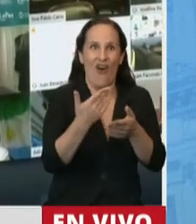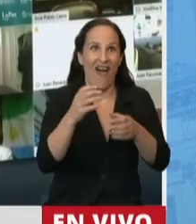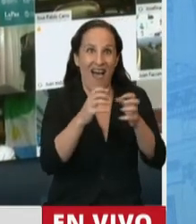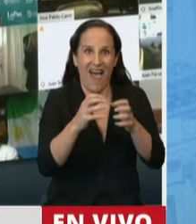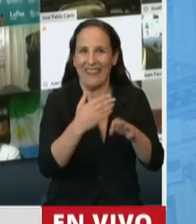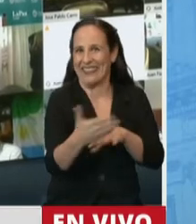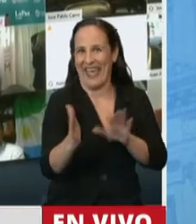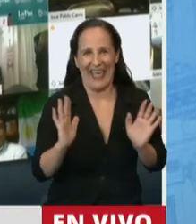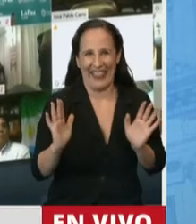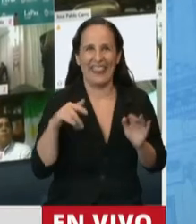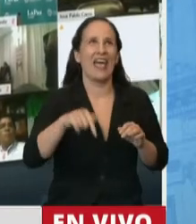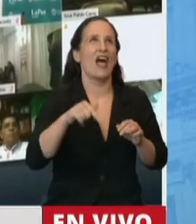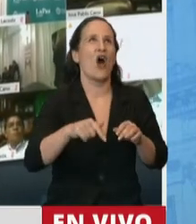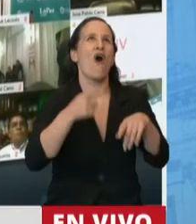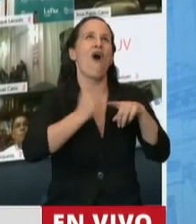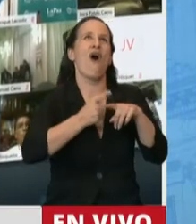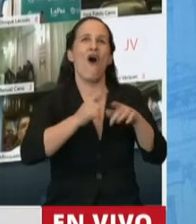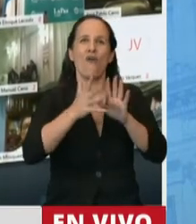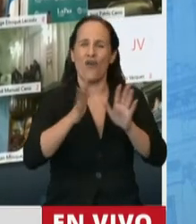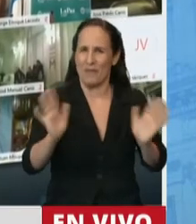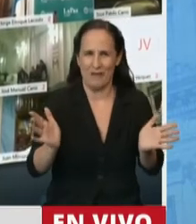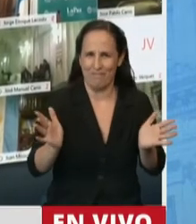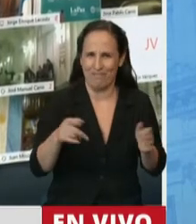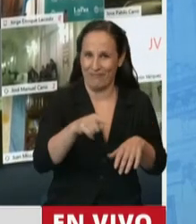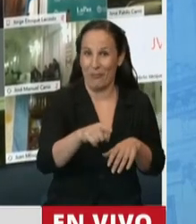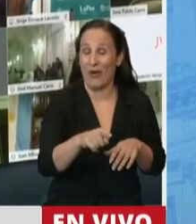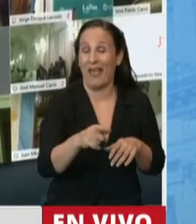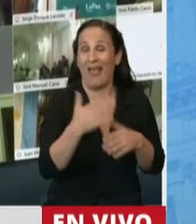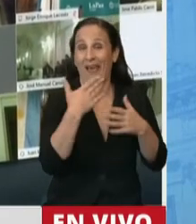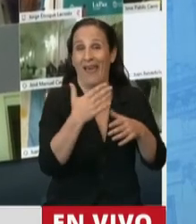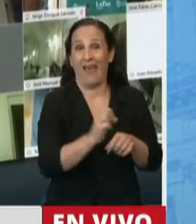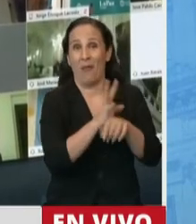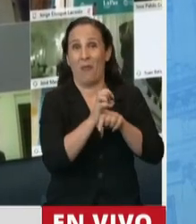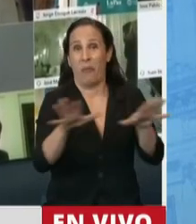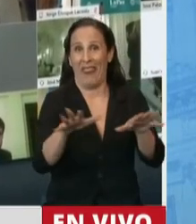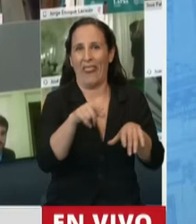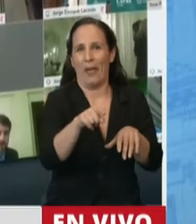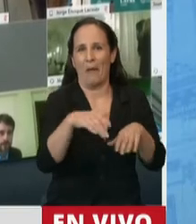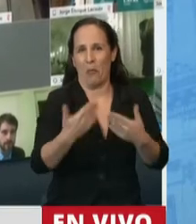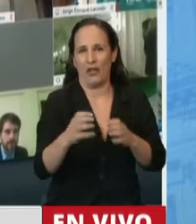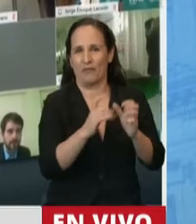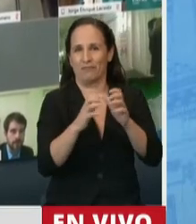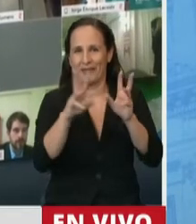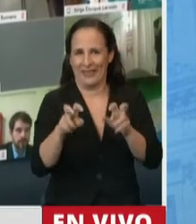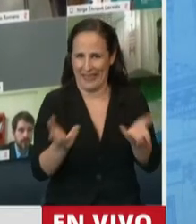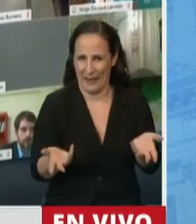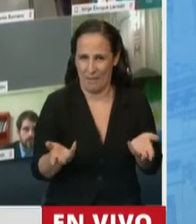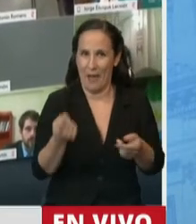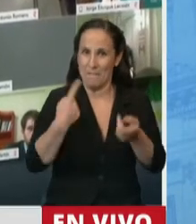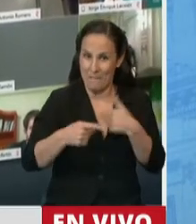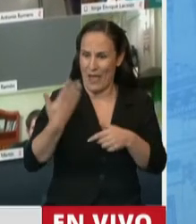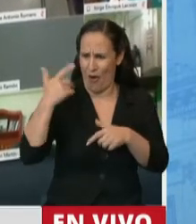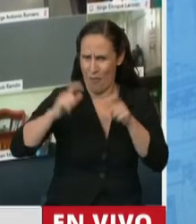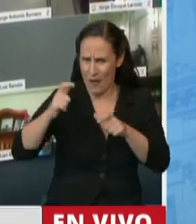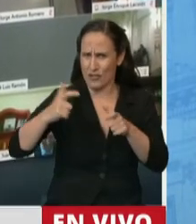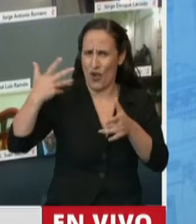celebración de festejar esta regulación porque la pandemia lo puso sobre la mesa y muchos veníamos, me